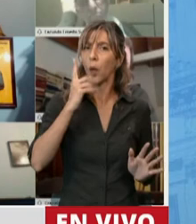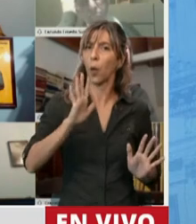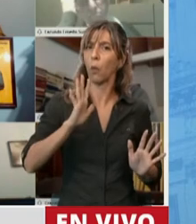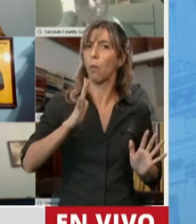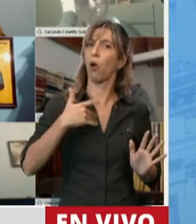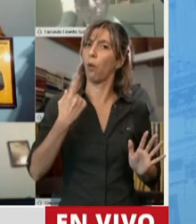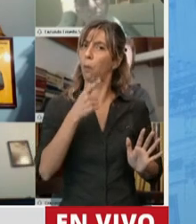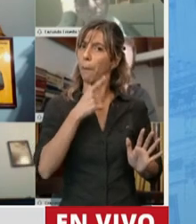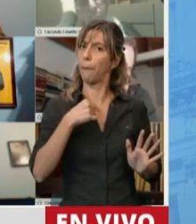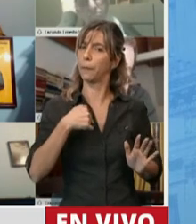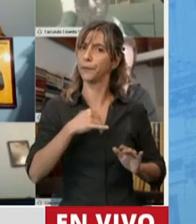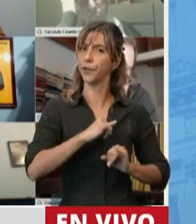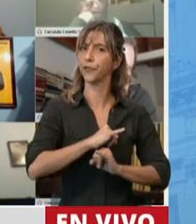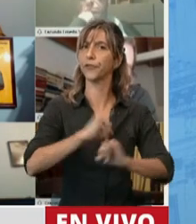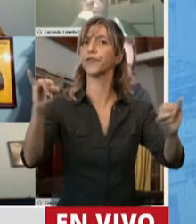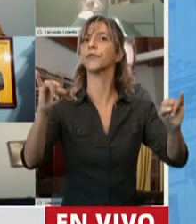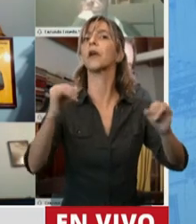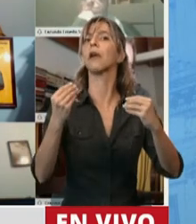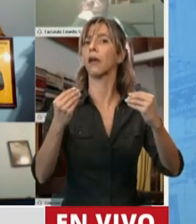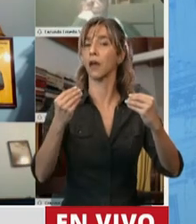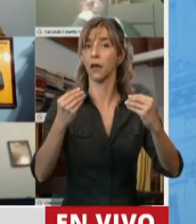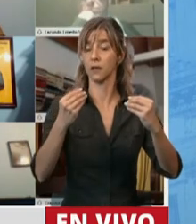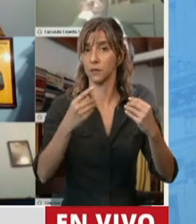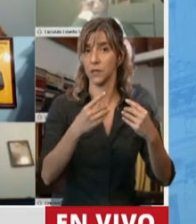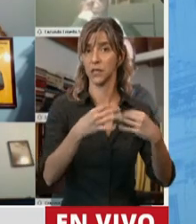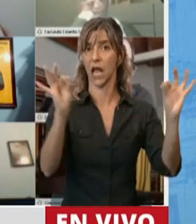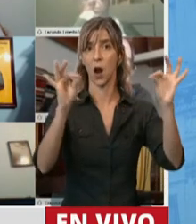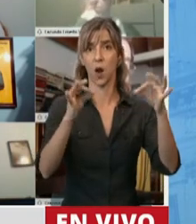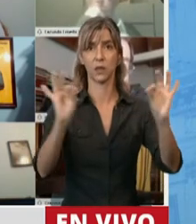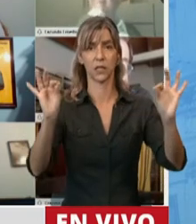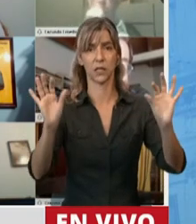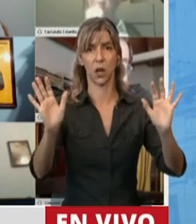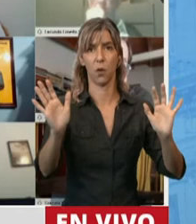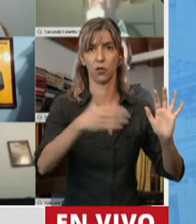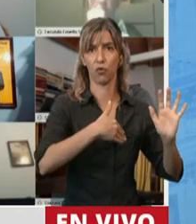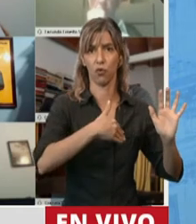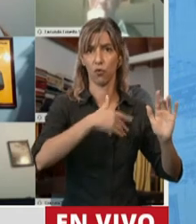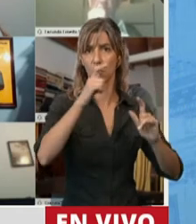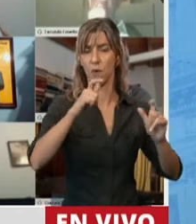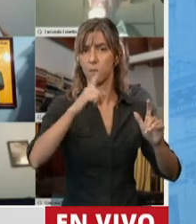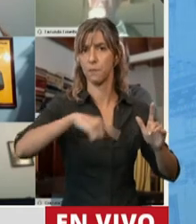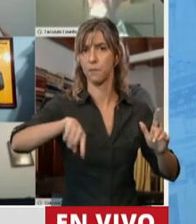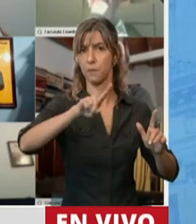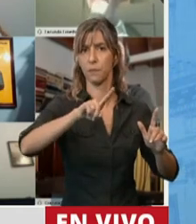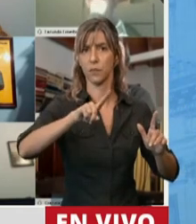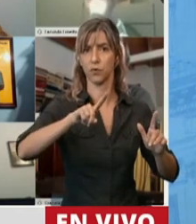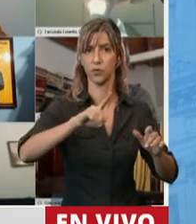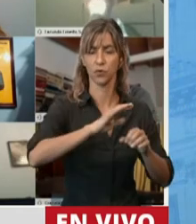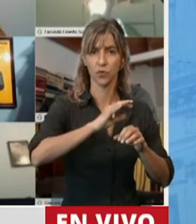salvando la situación y el peligro de los pacientes con coronavirus.